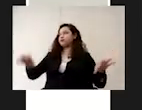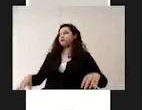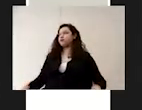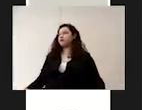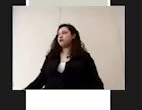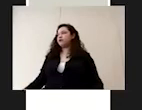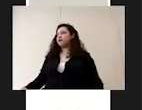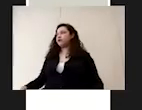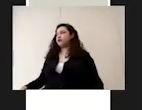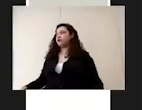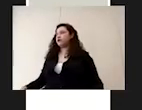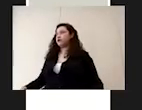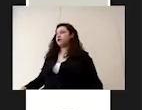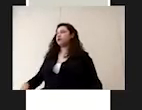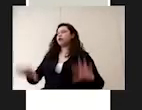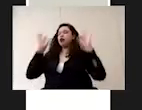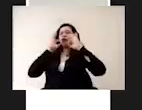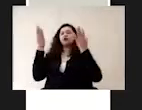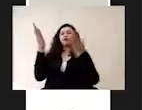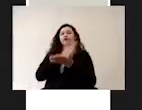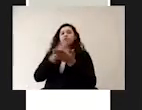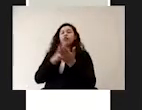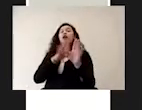La forma de separarlos es la siguiente.